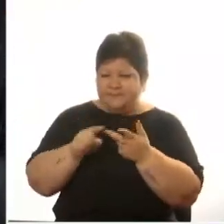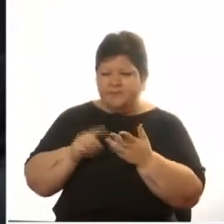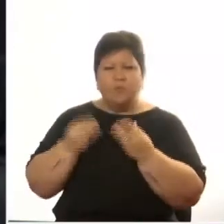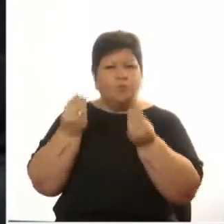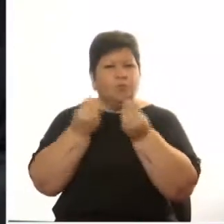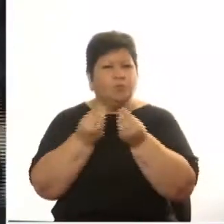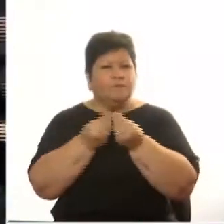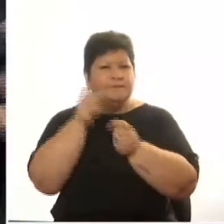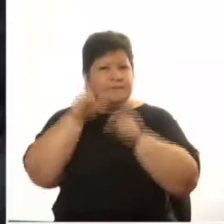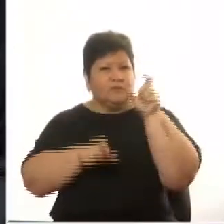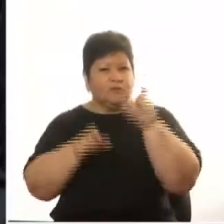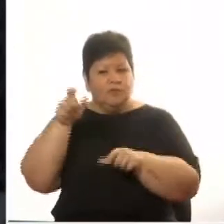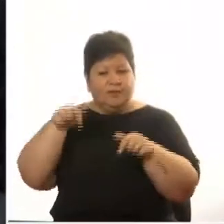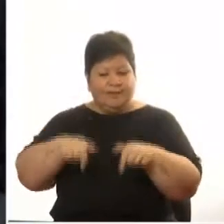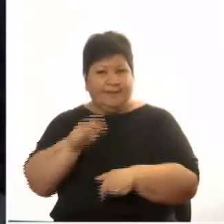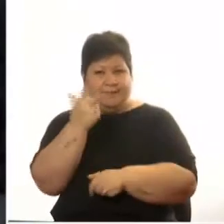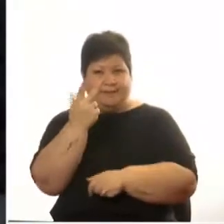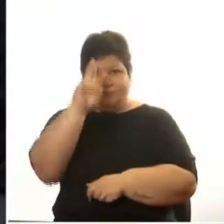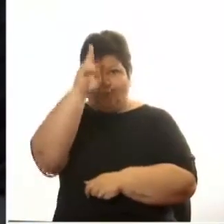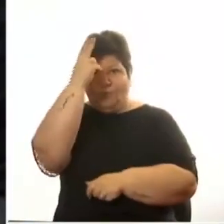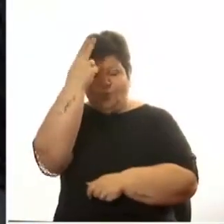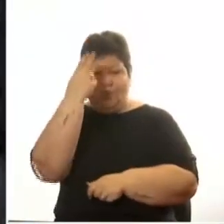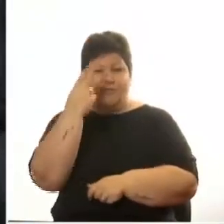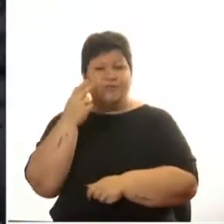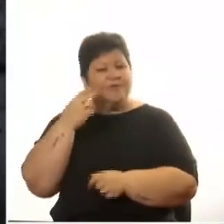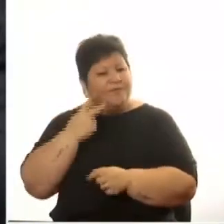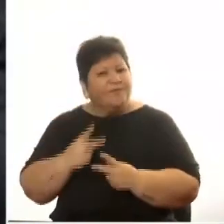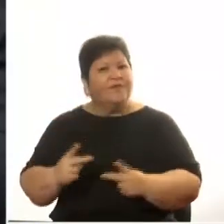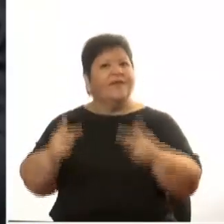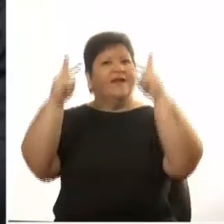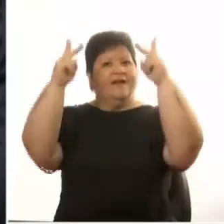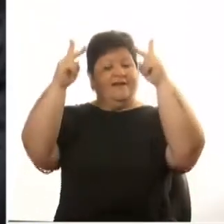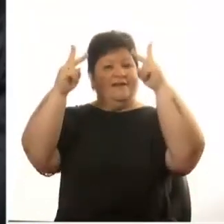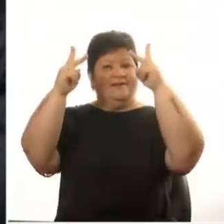límites tres uruguayos que orgullo